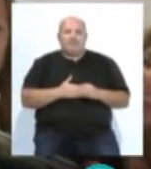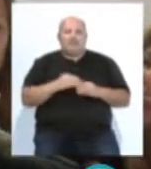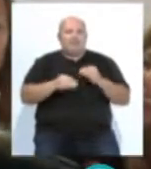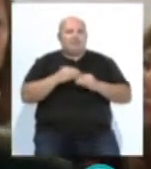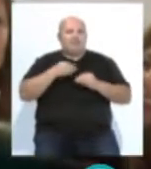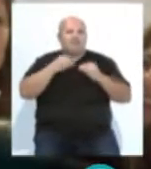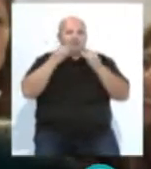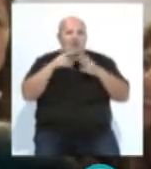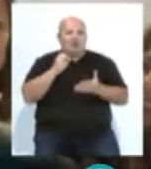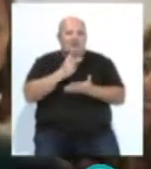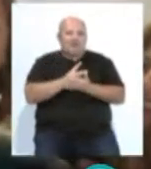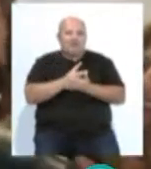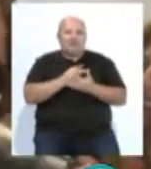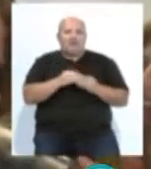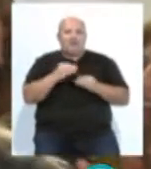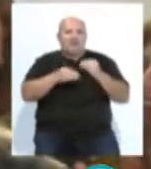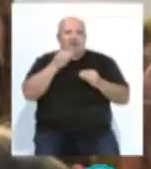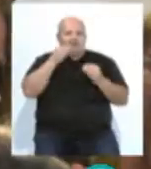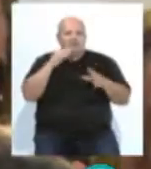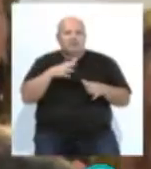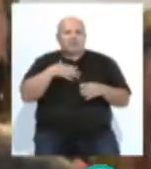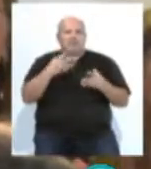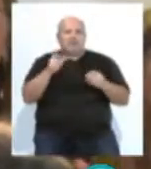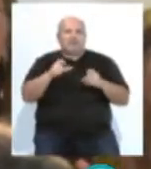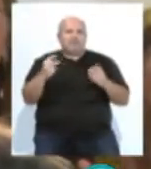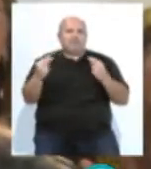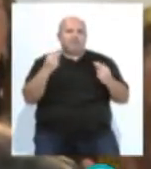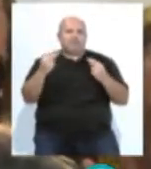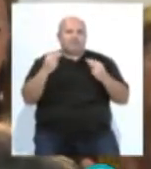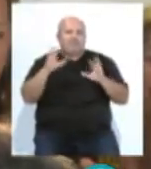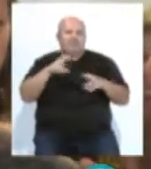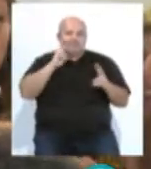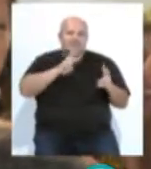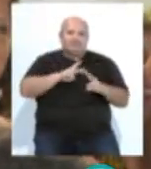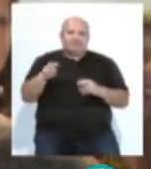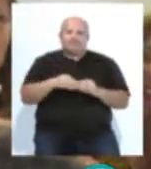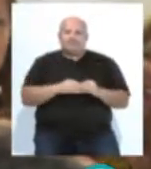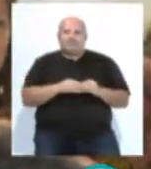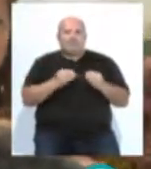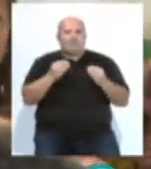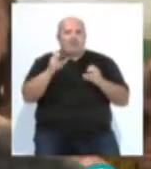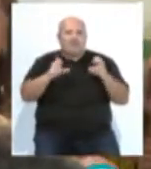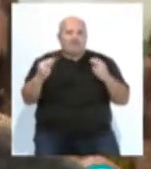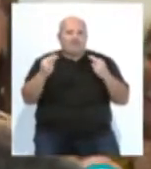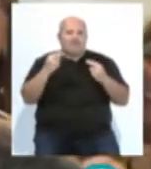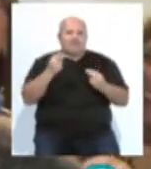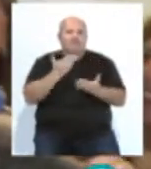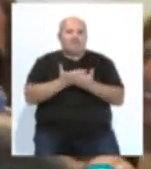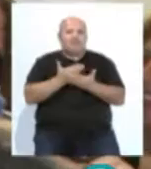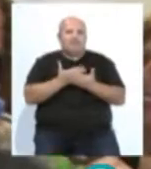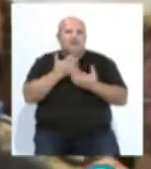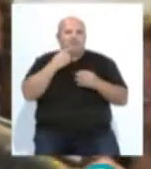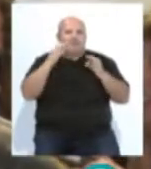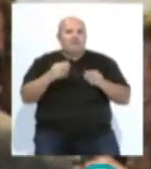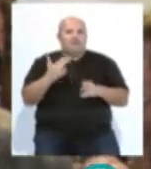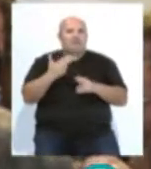historia otra vez, otra vez hemos hecho historia y mucha gente mirando hoy a Cádiz, a este rinconcito, mucha gente, hemos demostrado como